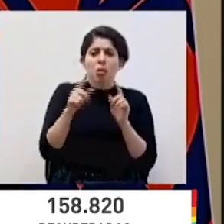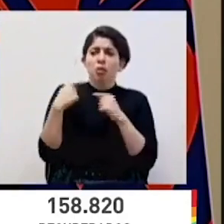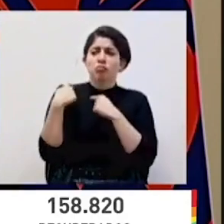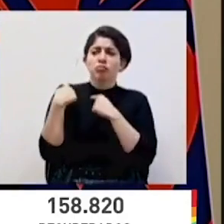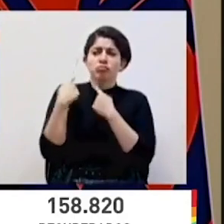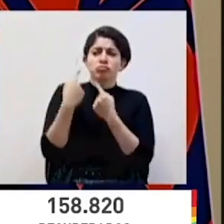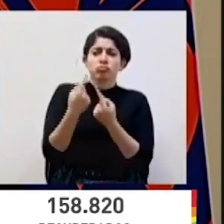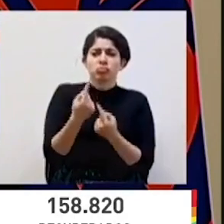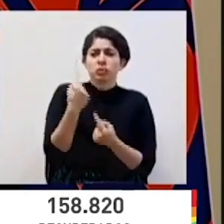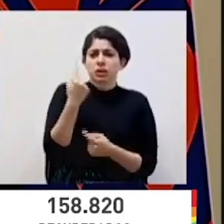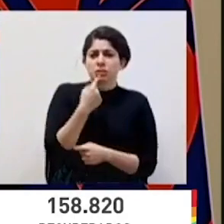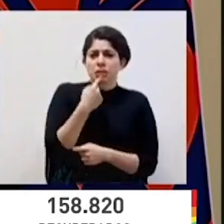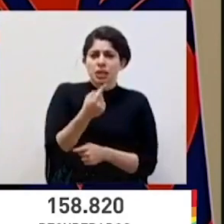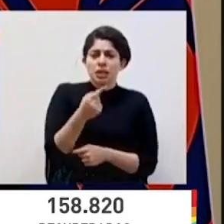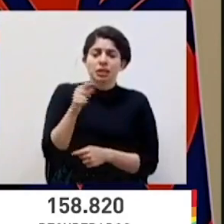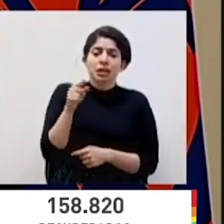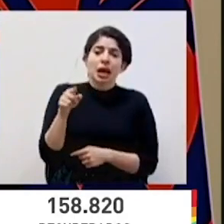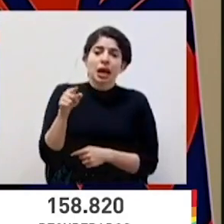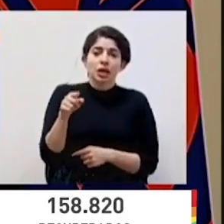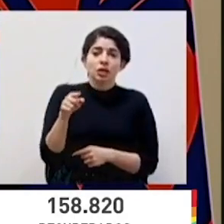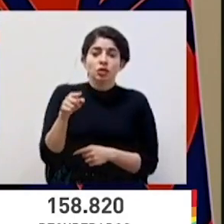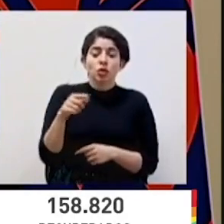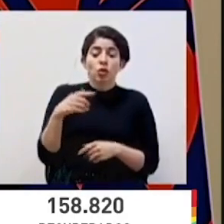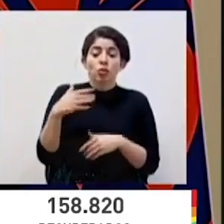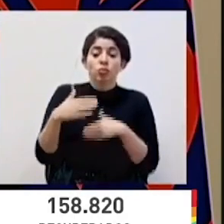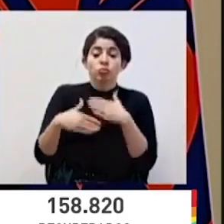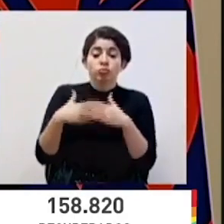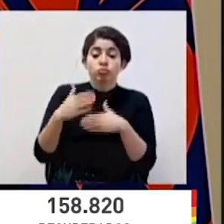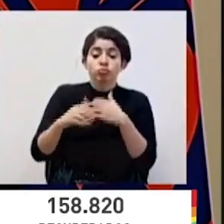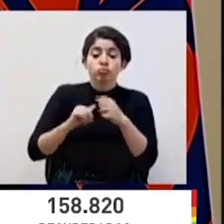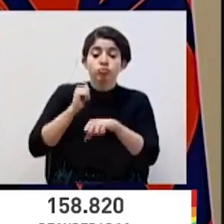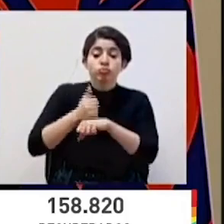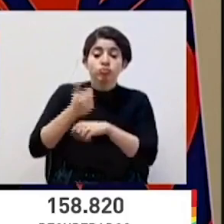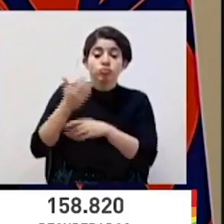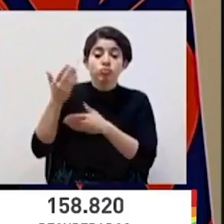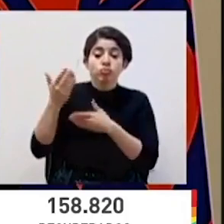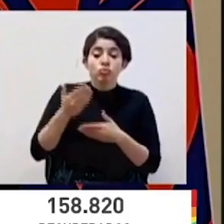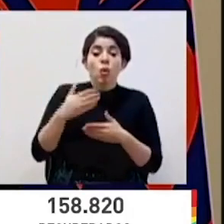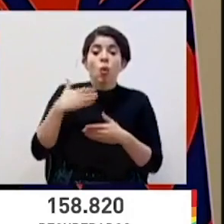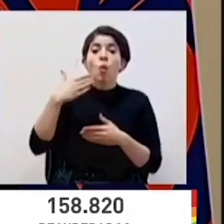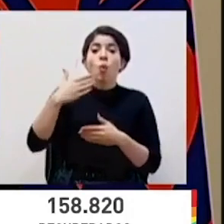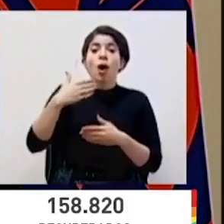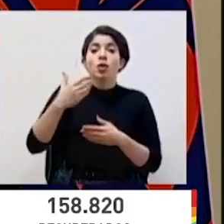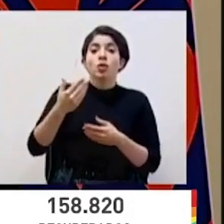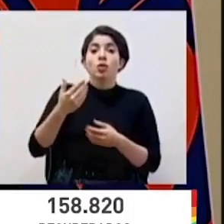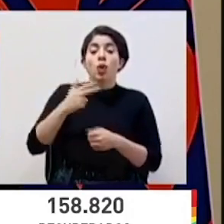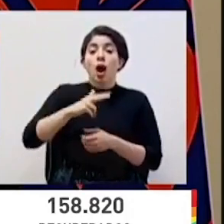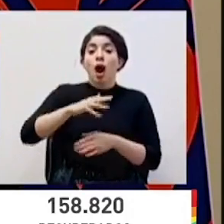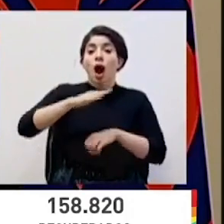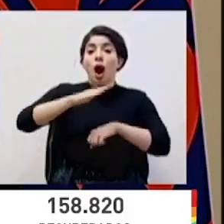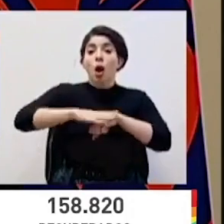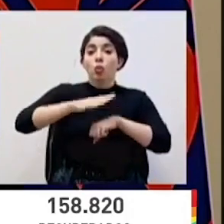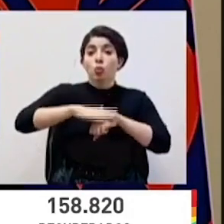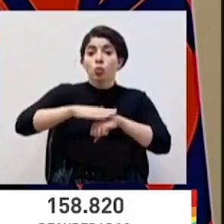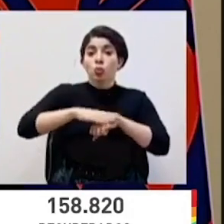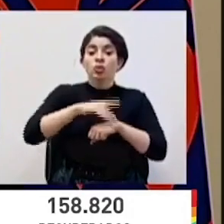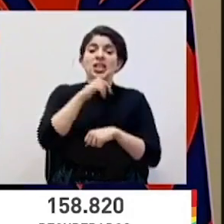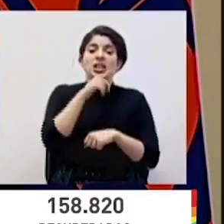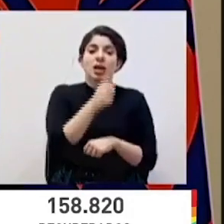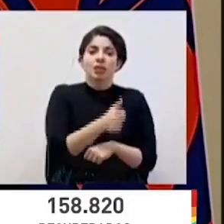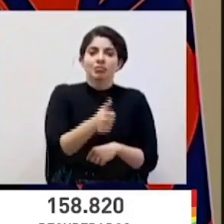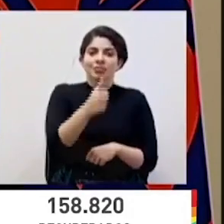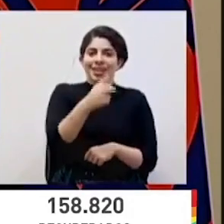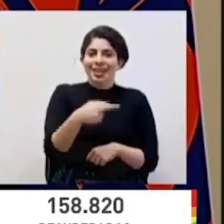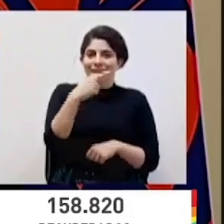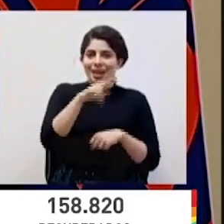que esto va, el flujo se va a determinar en el momento que se reciba la autorización por parte del ente rector